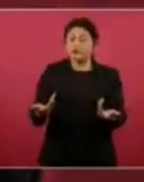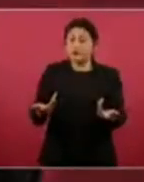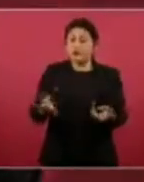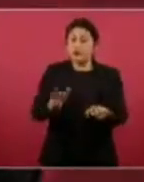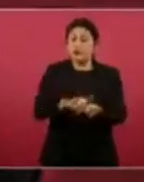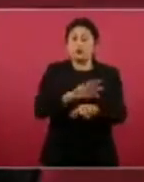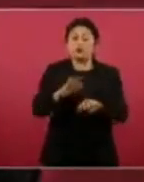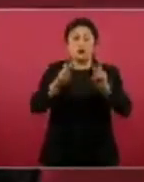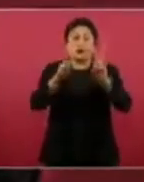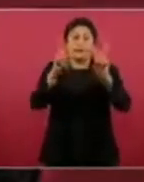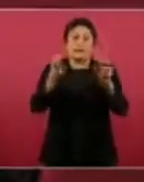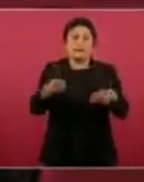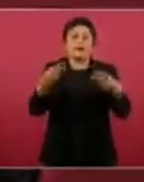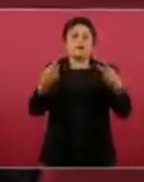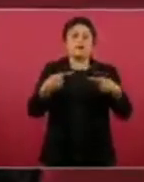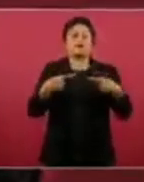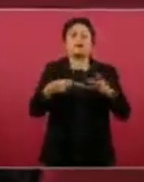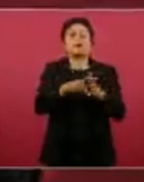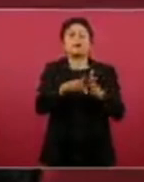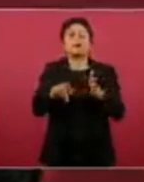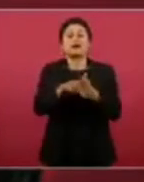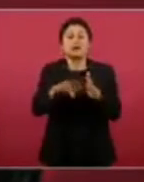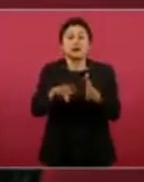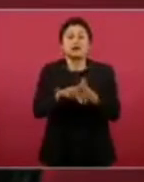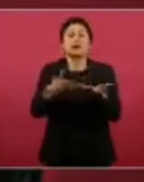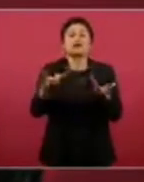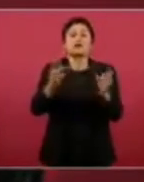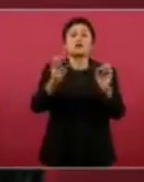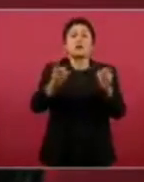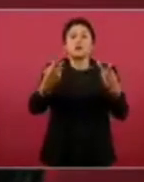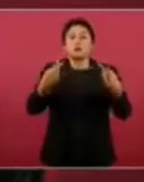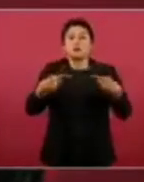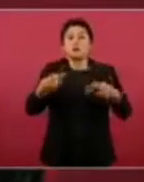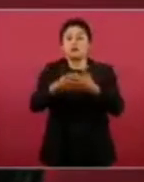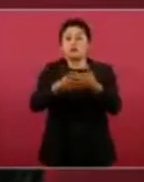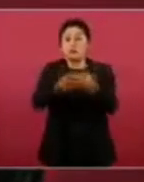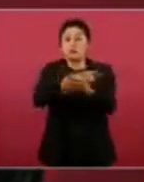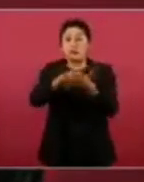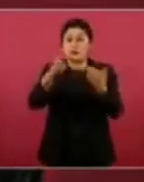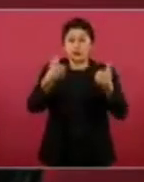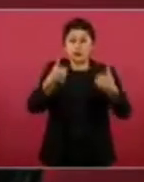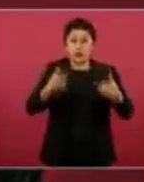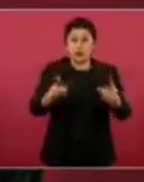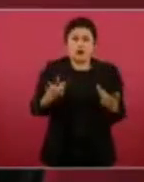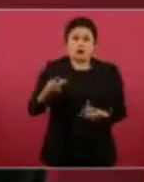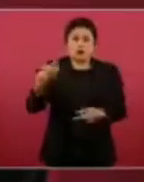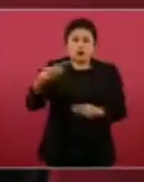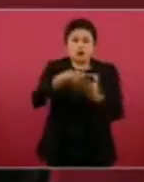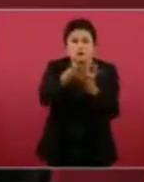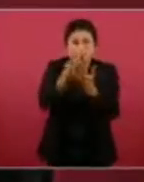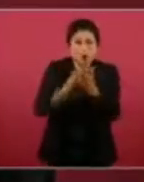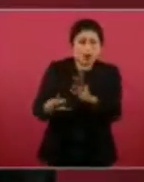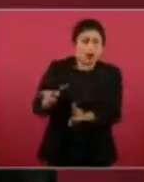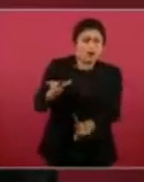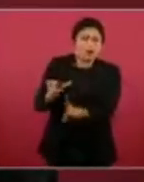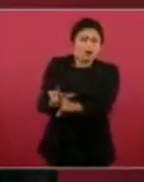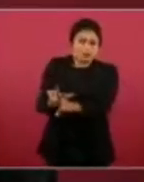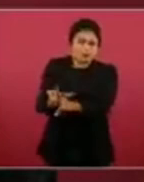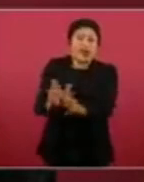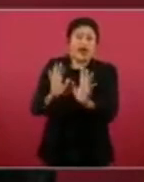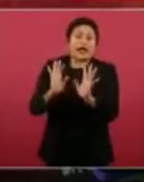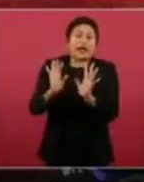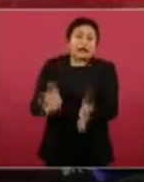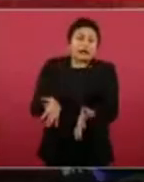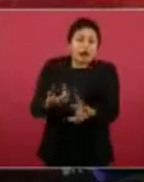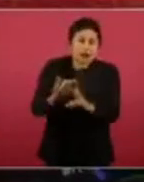defensores de derechos humanos ya está haciendo las acciones conducentes, pero esto se deriva de un conjunto